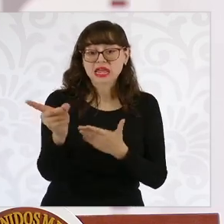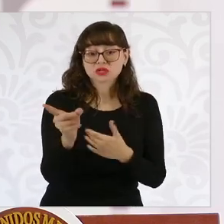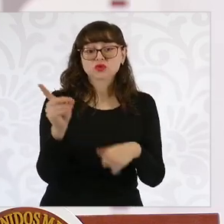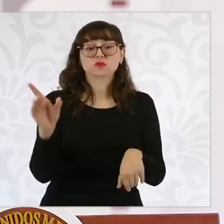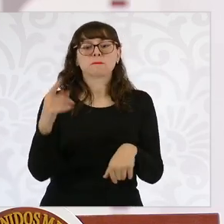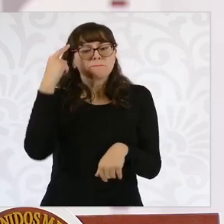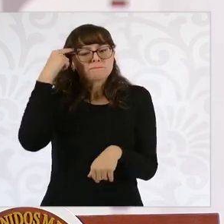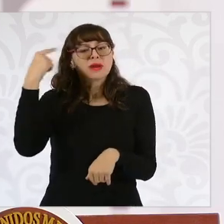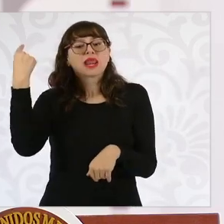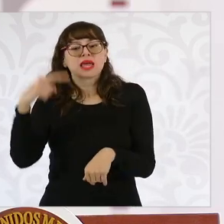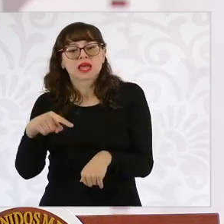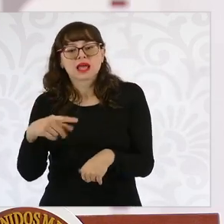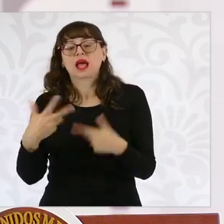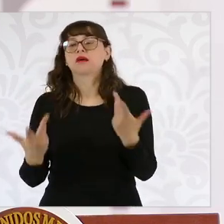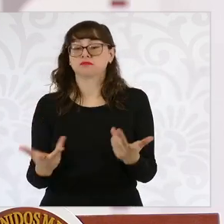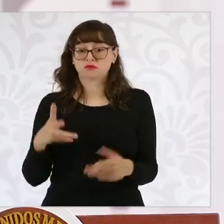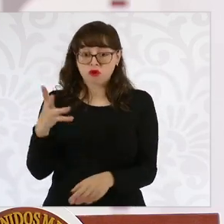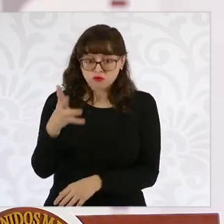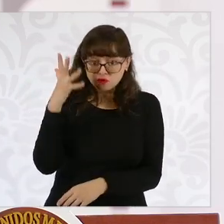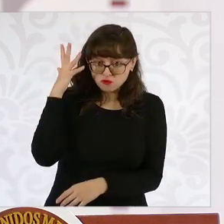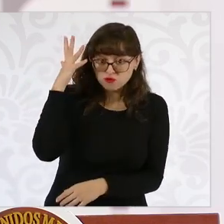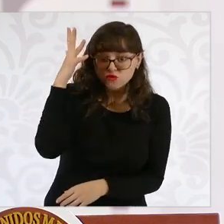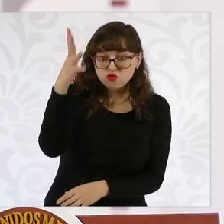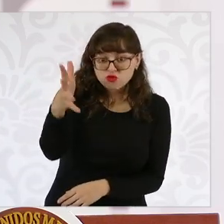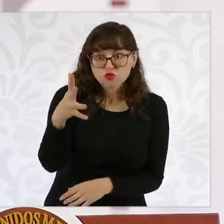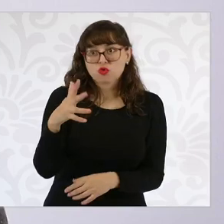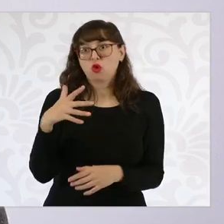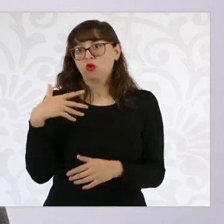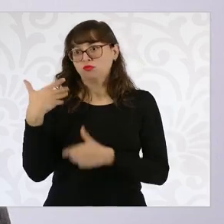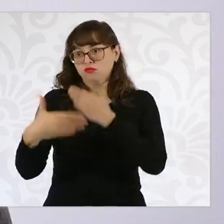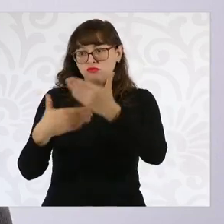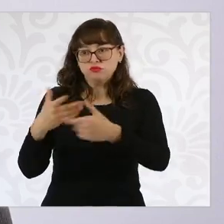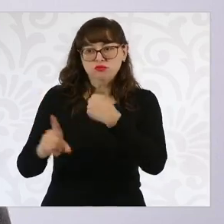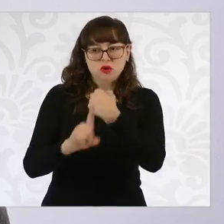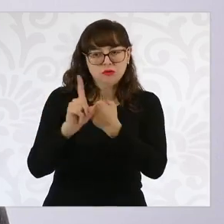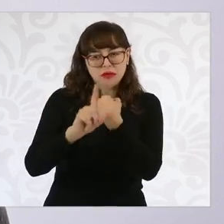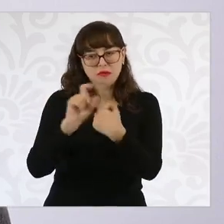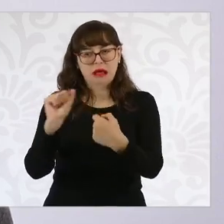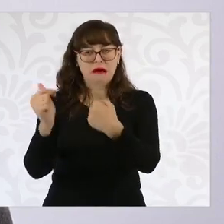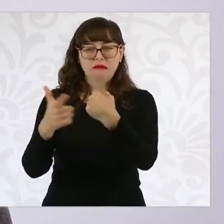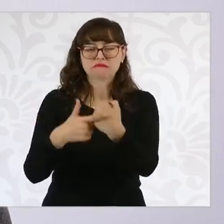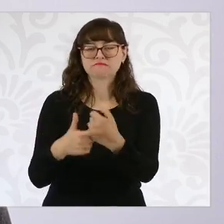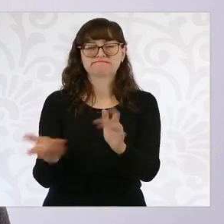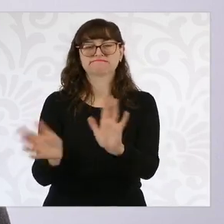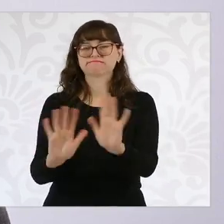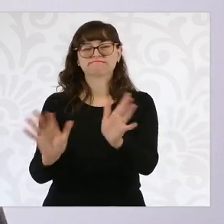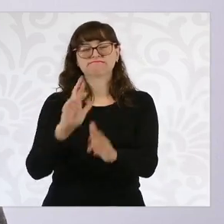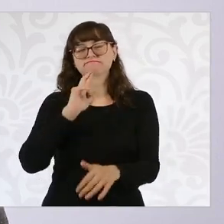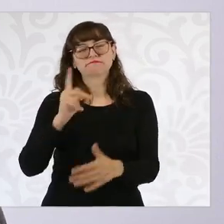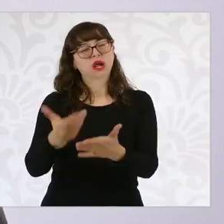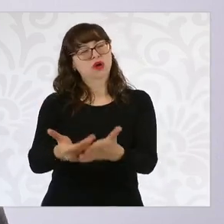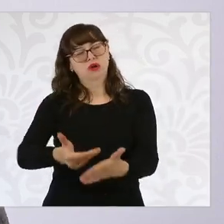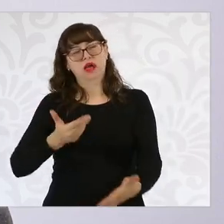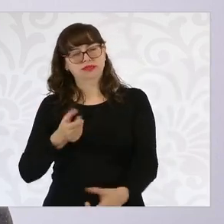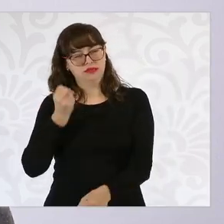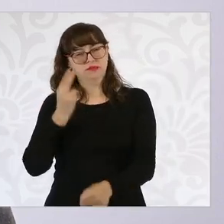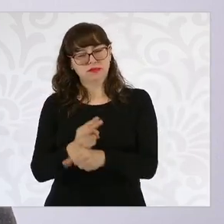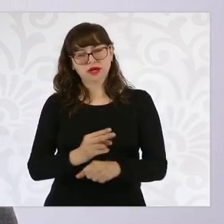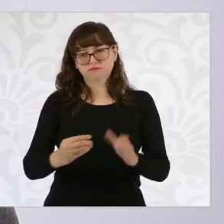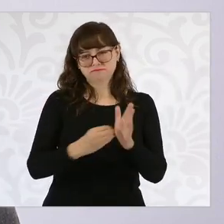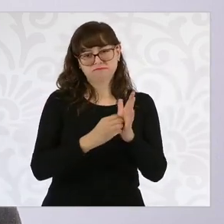que pudiera existir, no ahora, porque tenemos la firme convicción que los programas los hemos conducido de manera